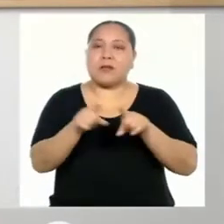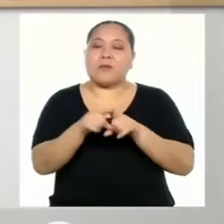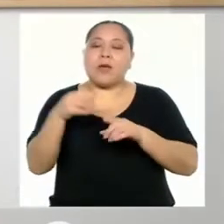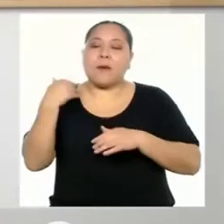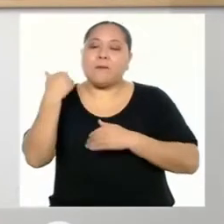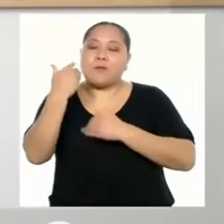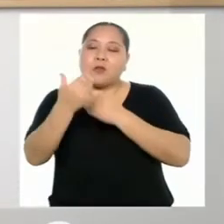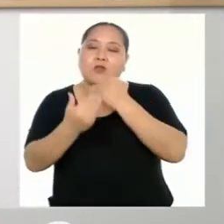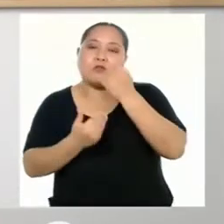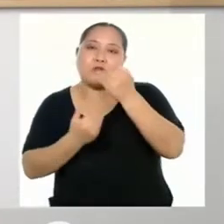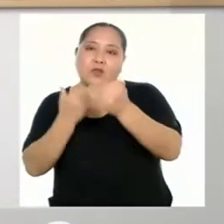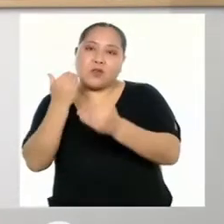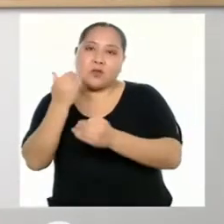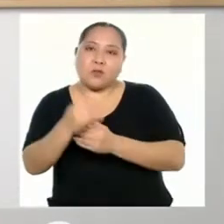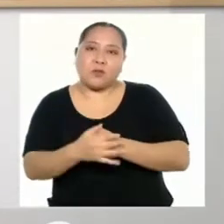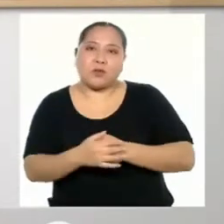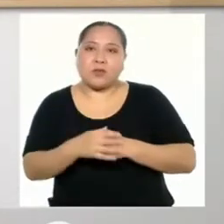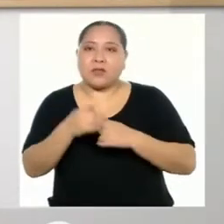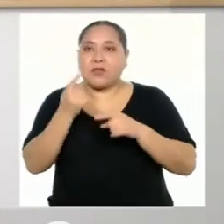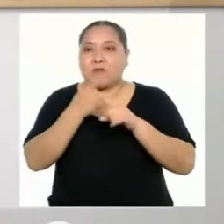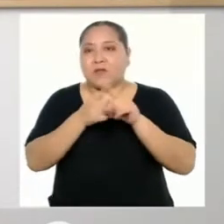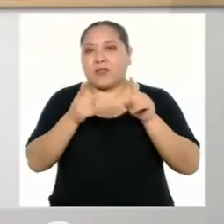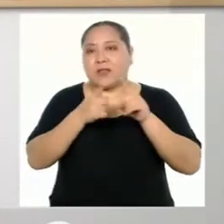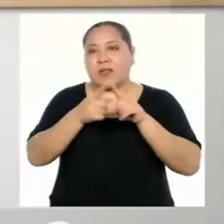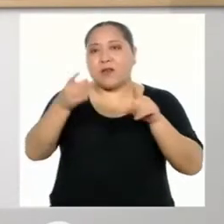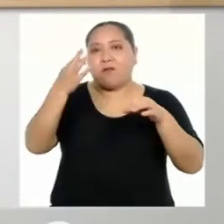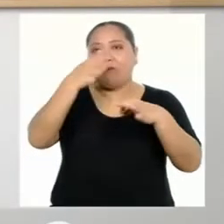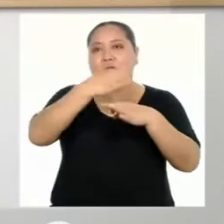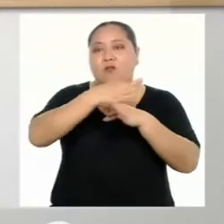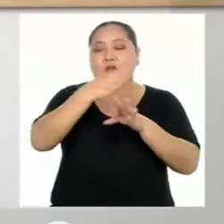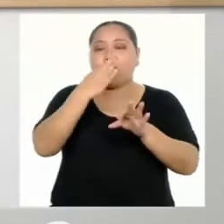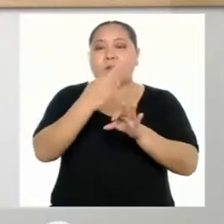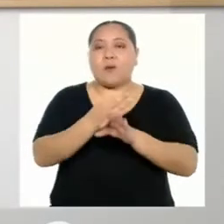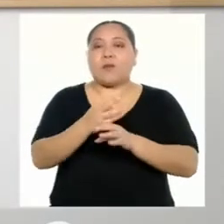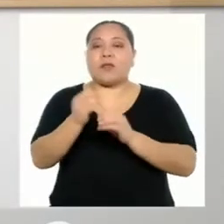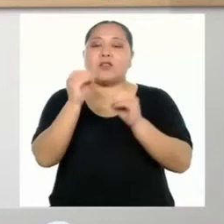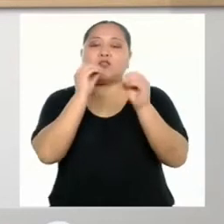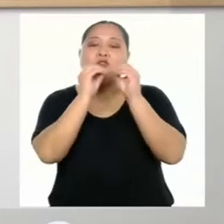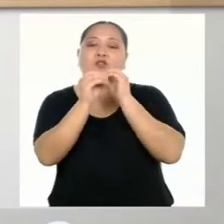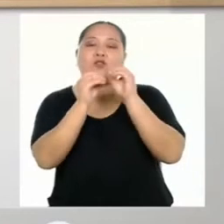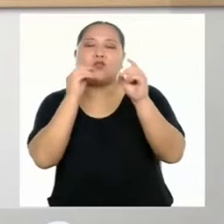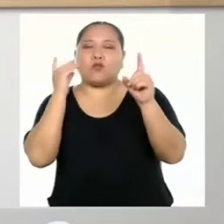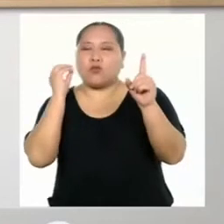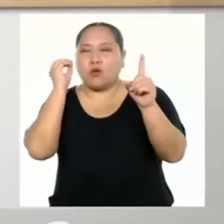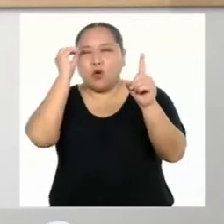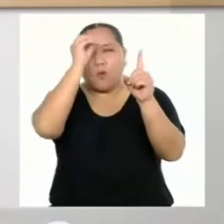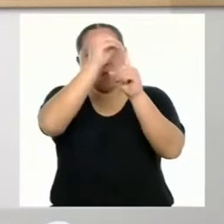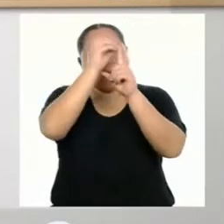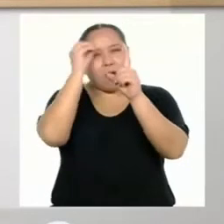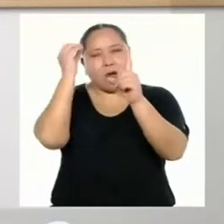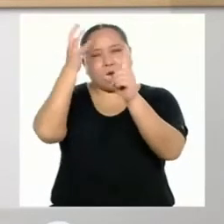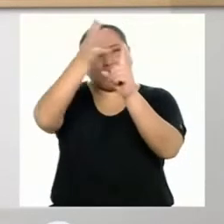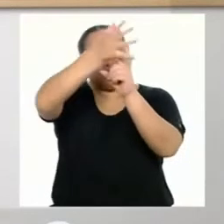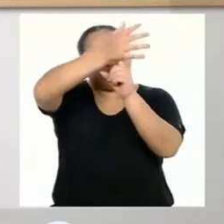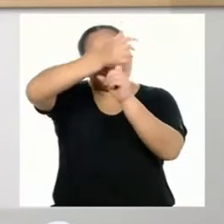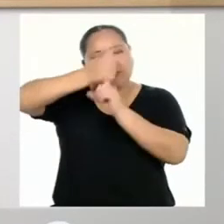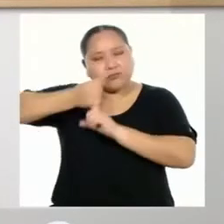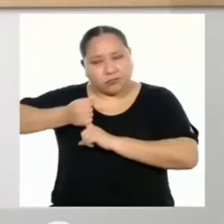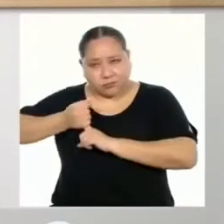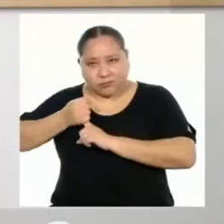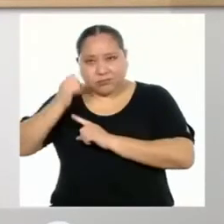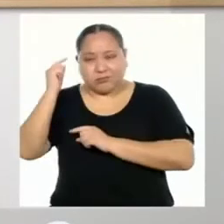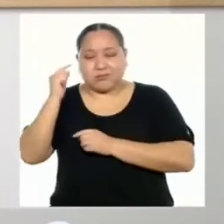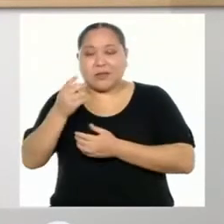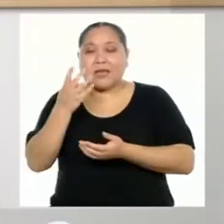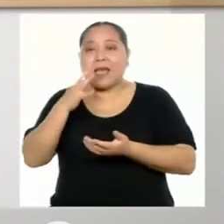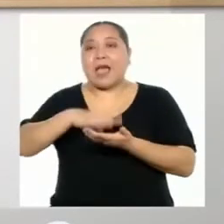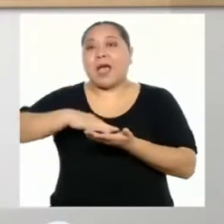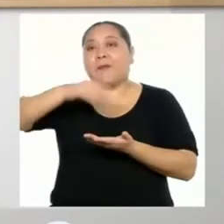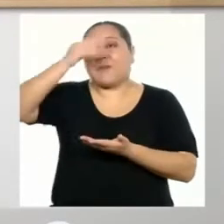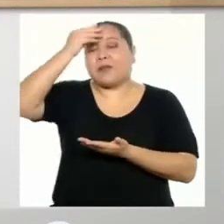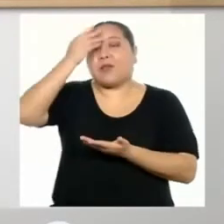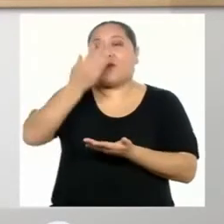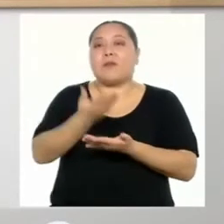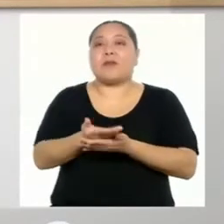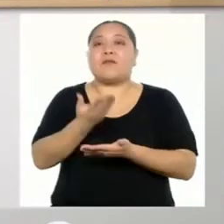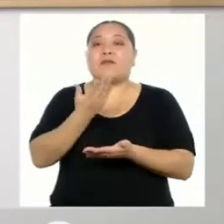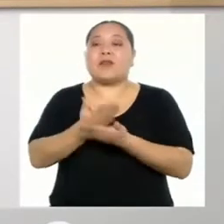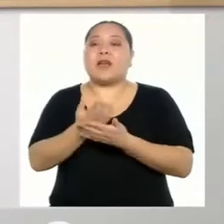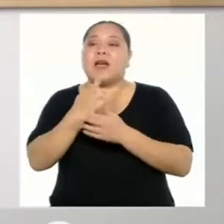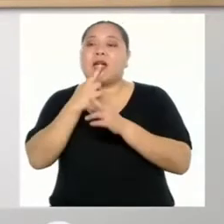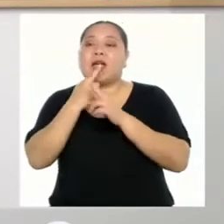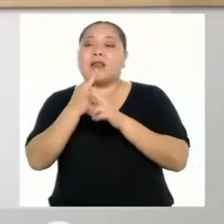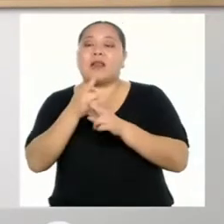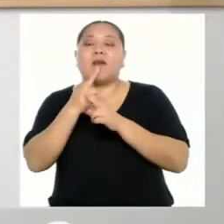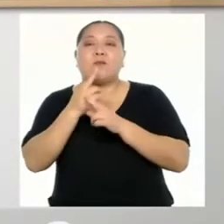procedimientos y estrategias para resolver los retos planteados y aprendimos a verificar nuestros